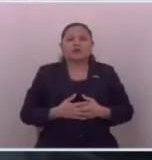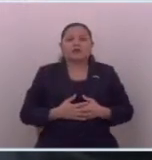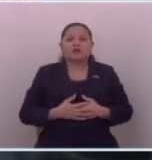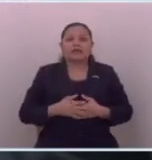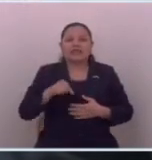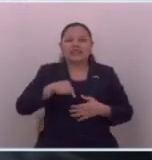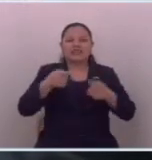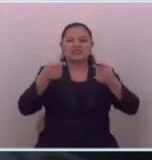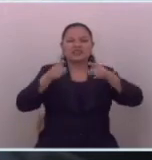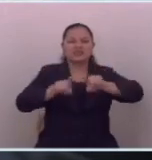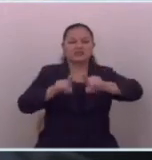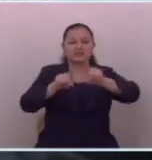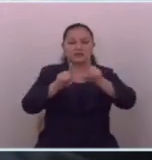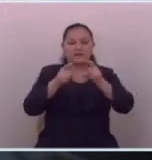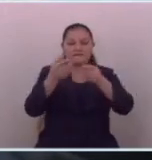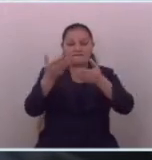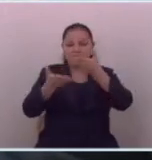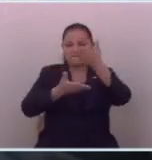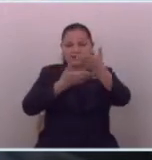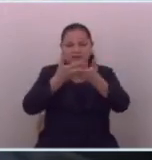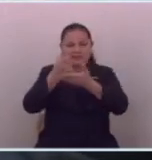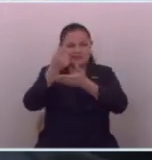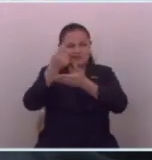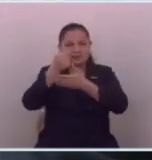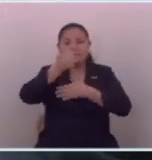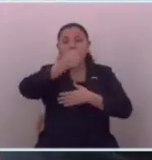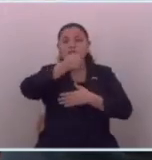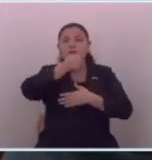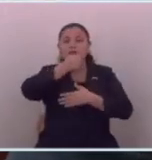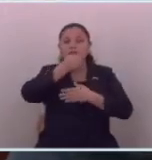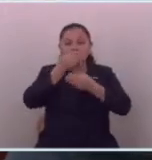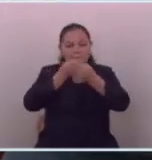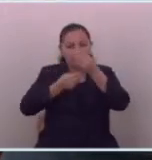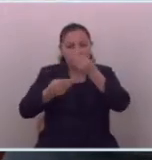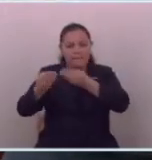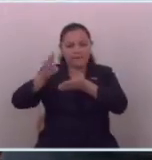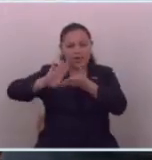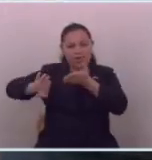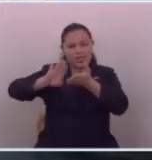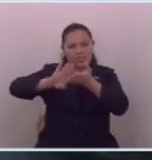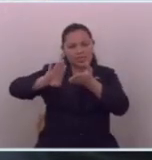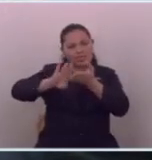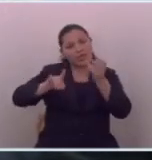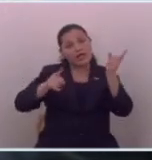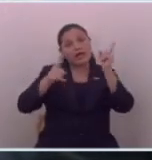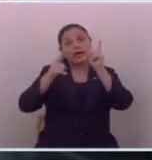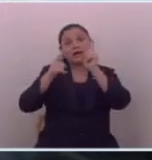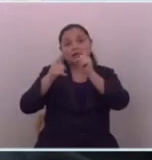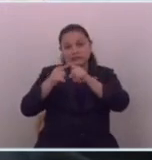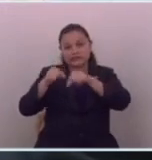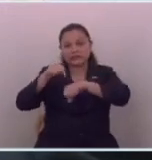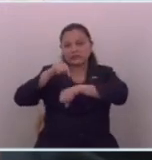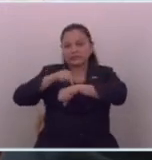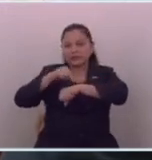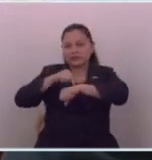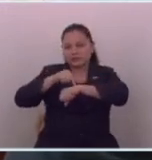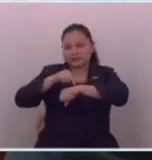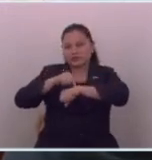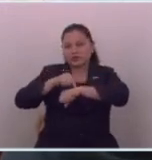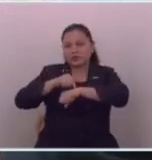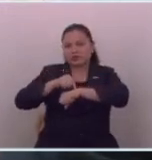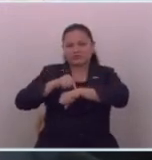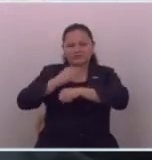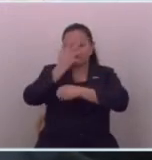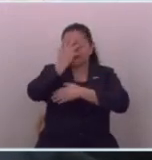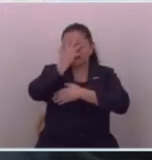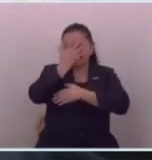existía era un gran negocio con la información. Y llegó a tal punto el descaro de estas